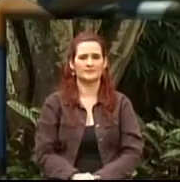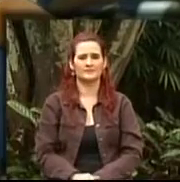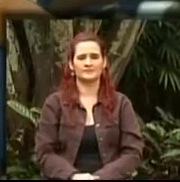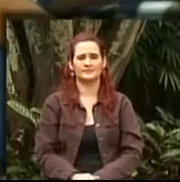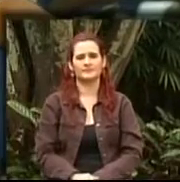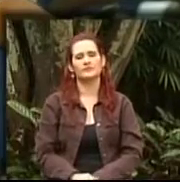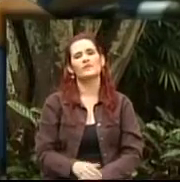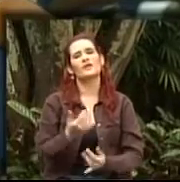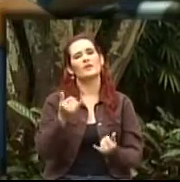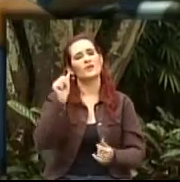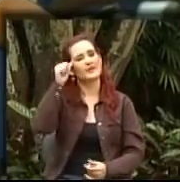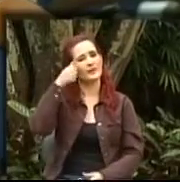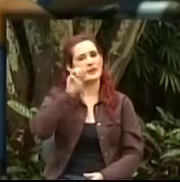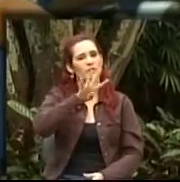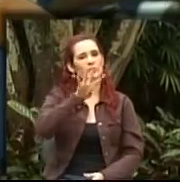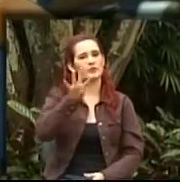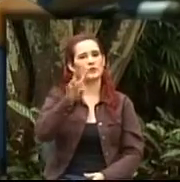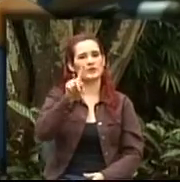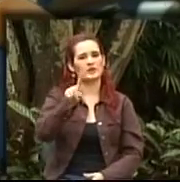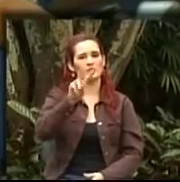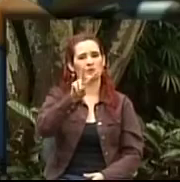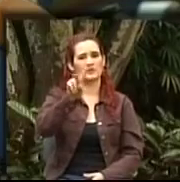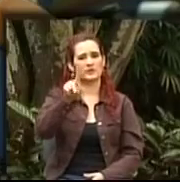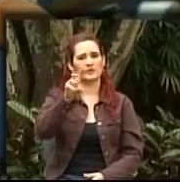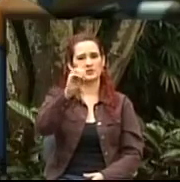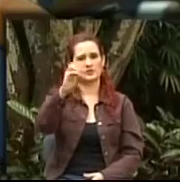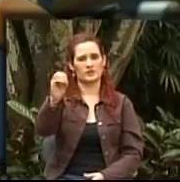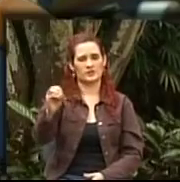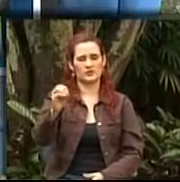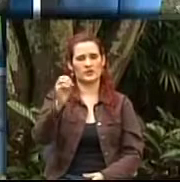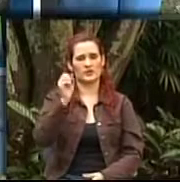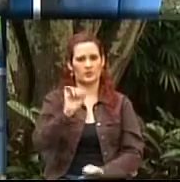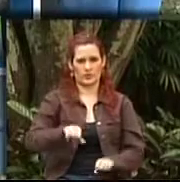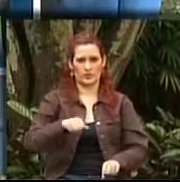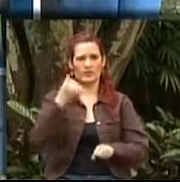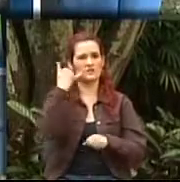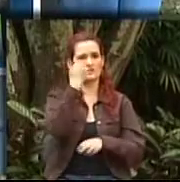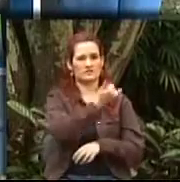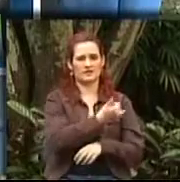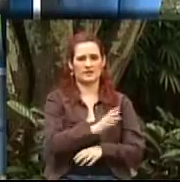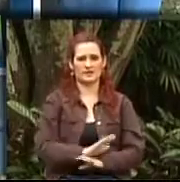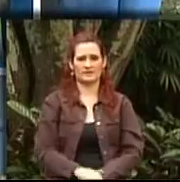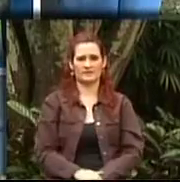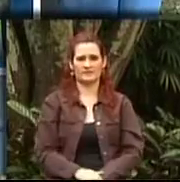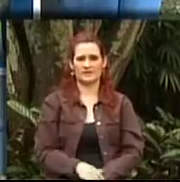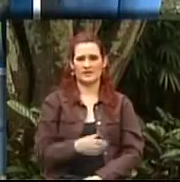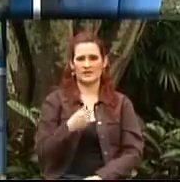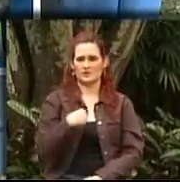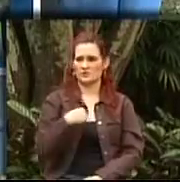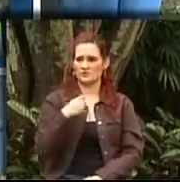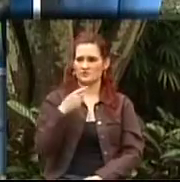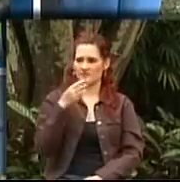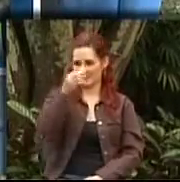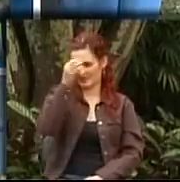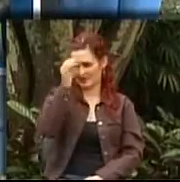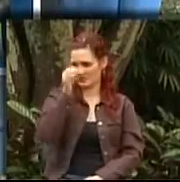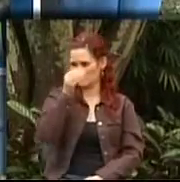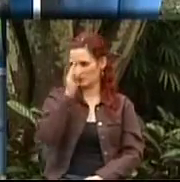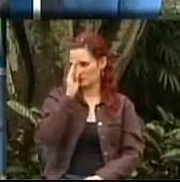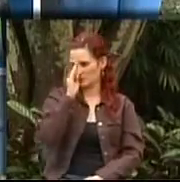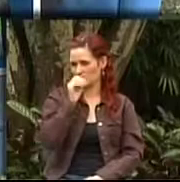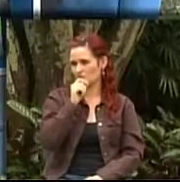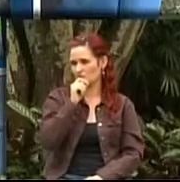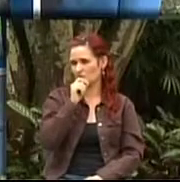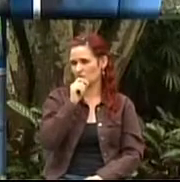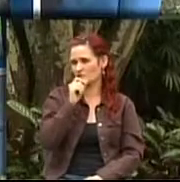Germán. 441-21-00. Beatriz, ¿tiene algún comentario, alguna pregunta? No, así está bien. Bueno, Jimena... Me